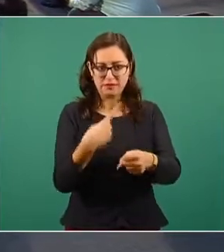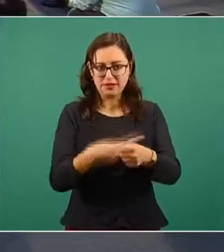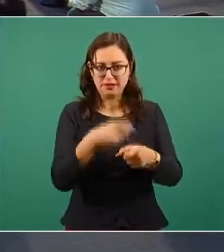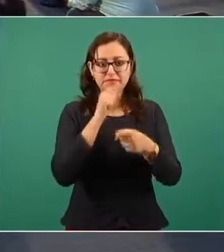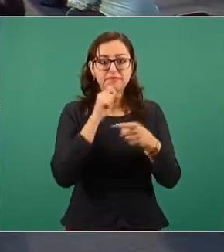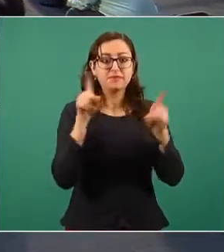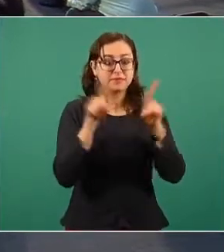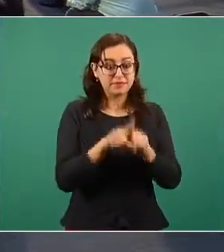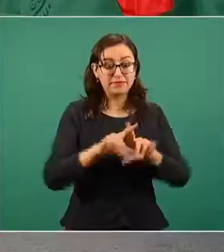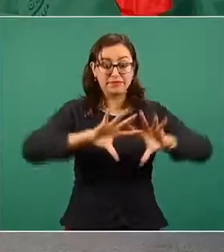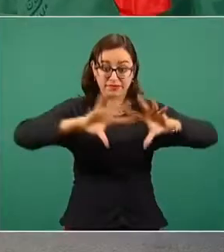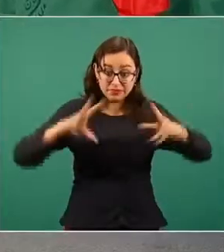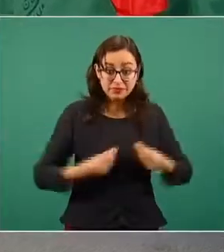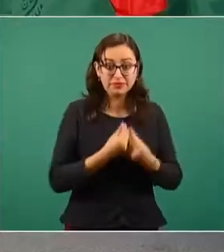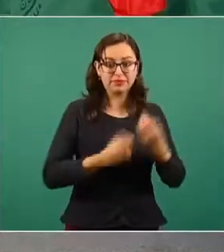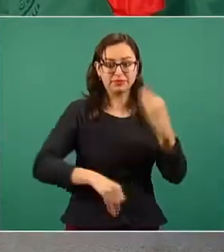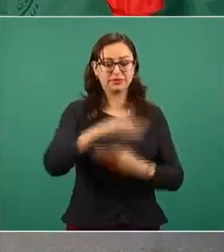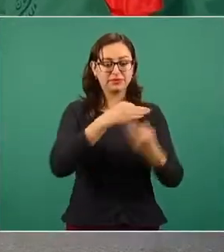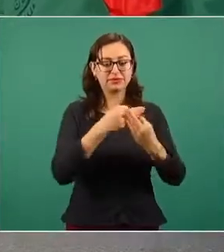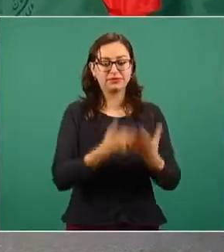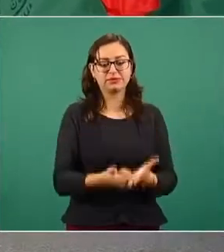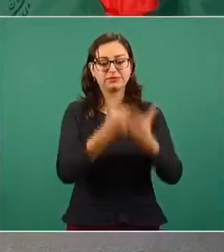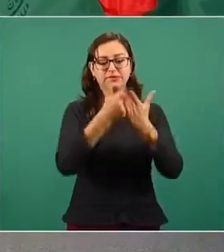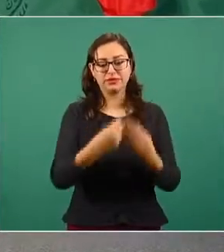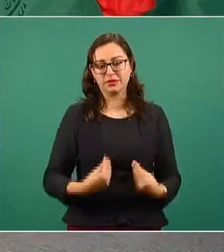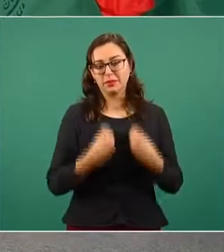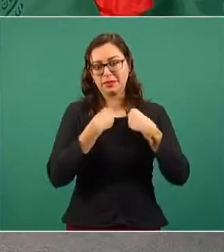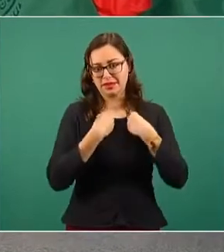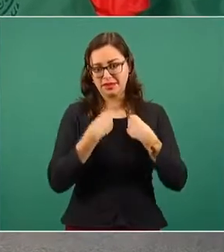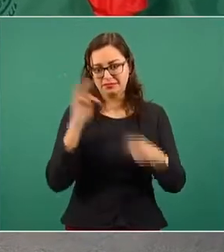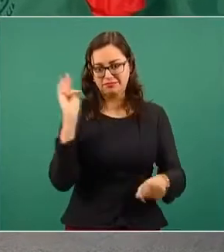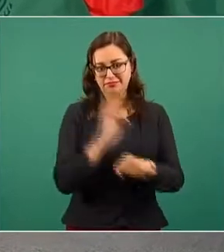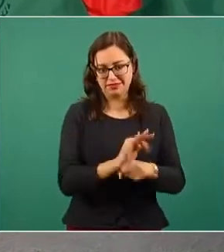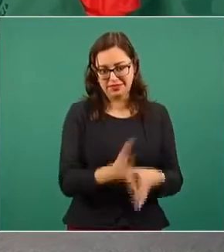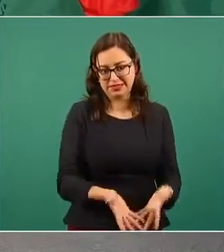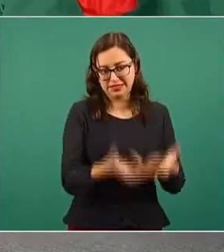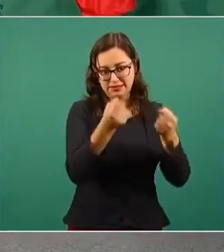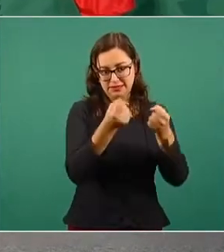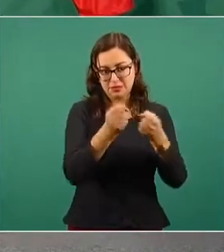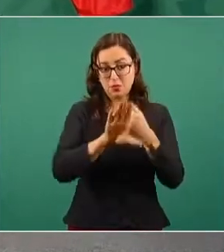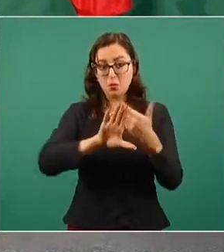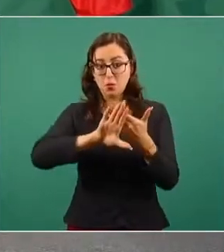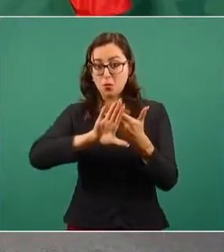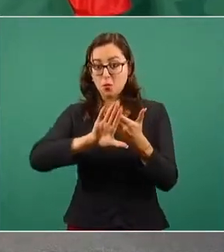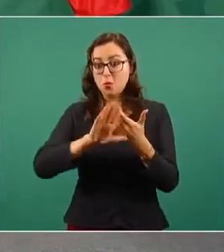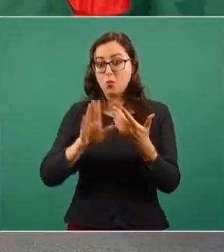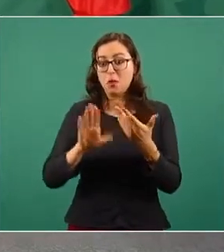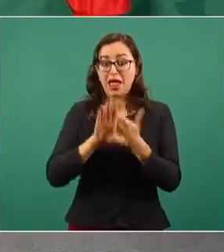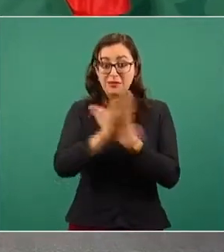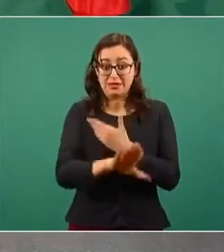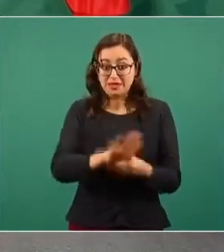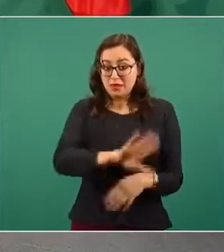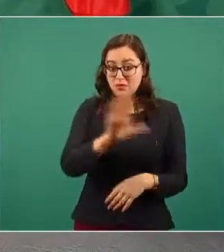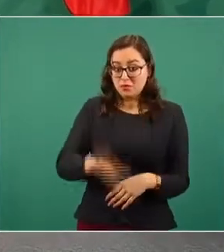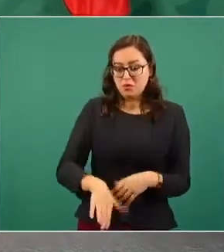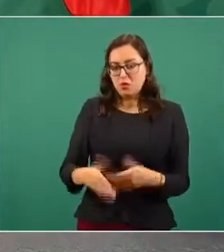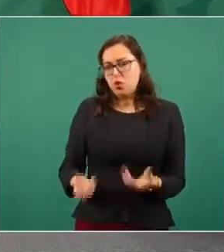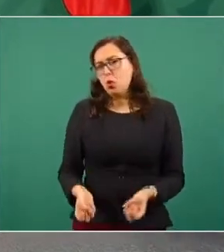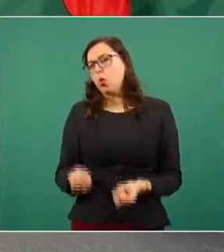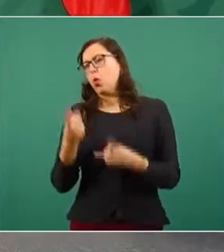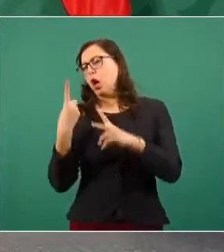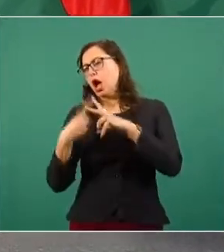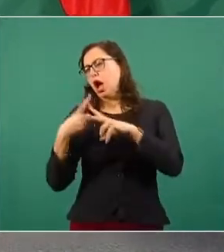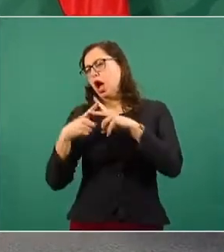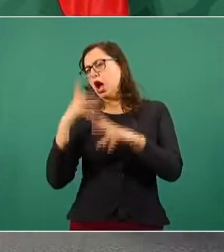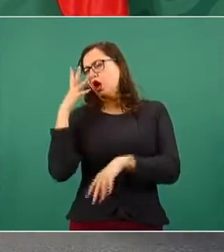esfuerzos sumados son los que nos permiten pensar en disminuir la letalidad. Pronósticos difícilmente se pueden hacer, sobre